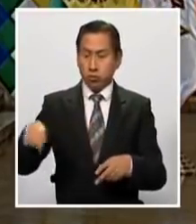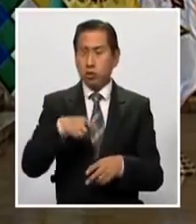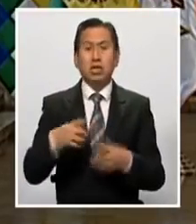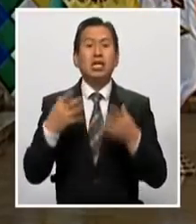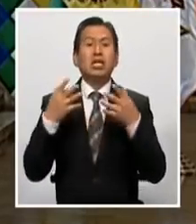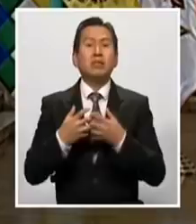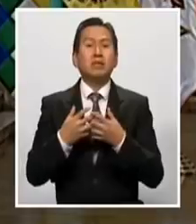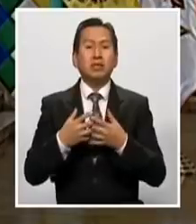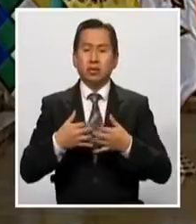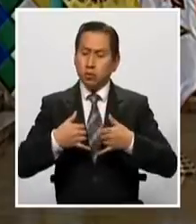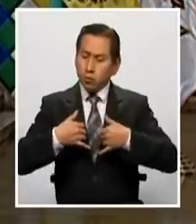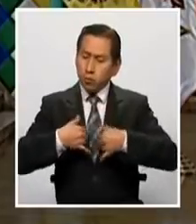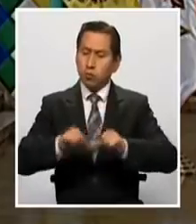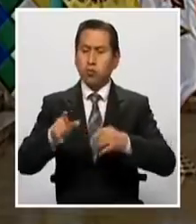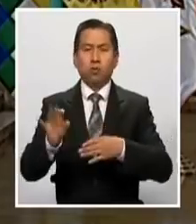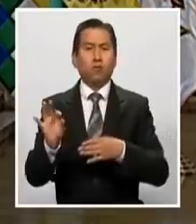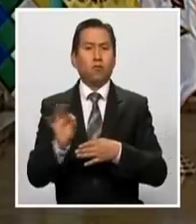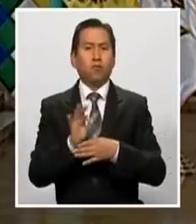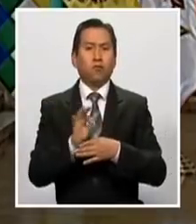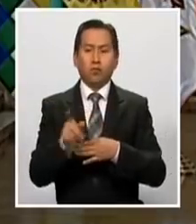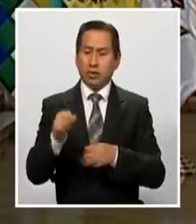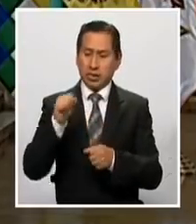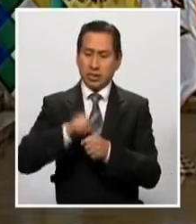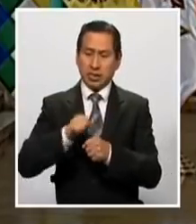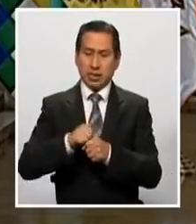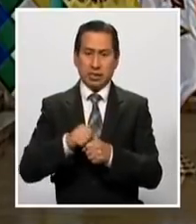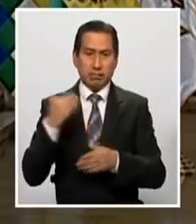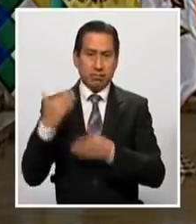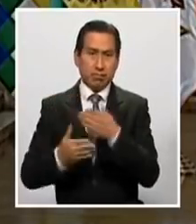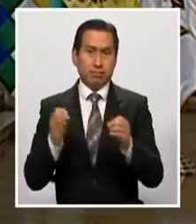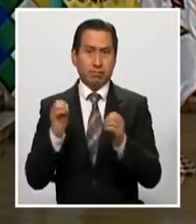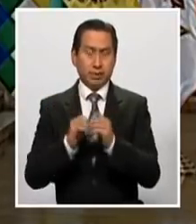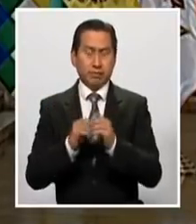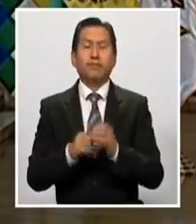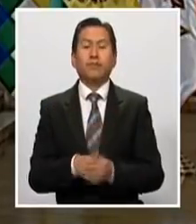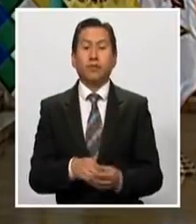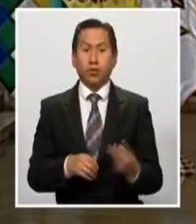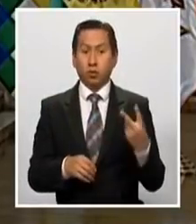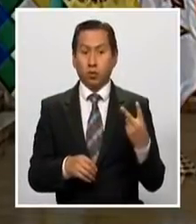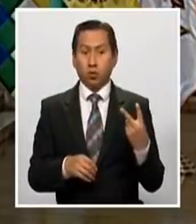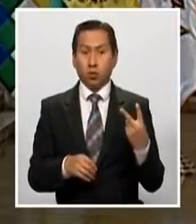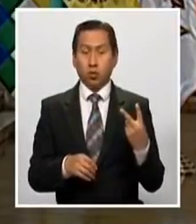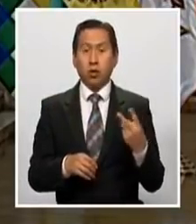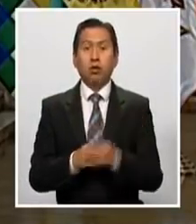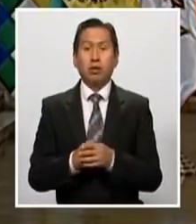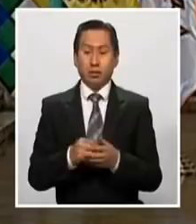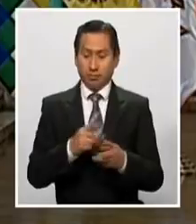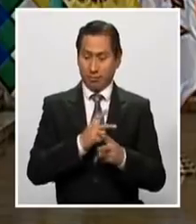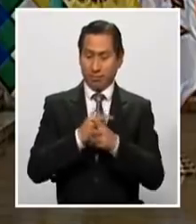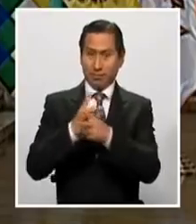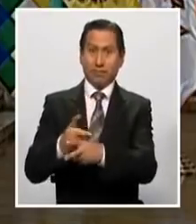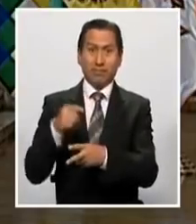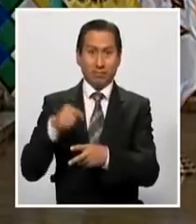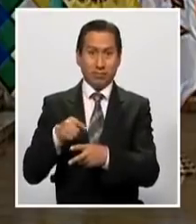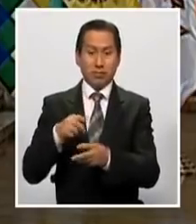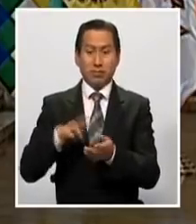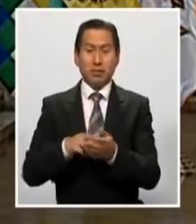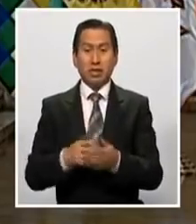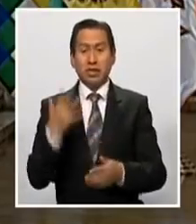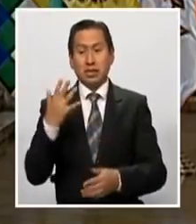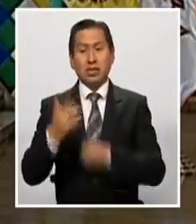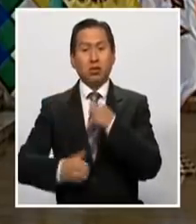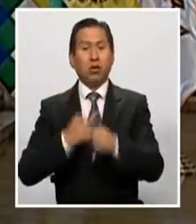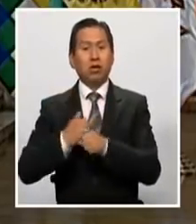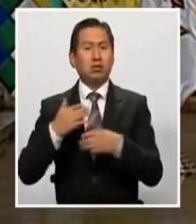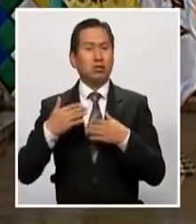empresas sigan funcionando y generando trabajo. Número dos, se dispone que estos créditos sean a cinco años